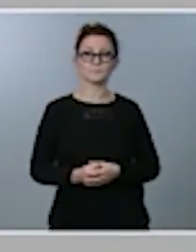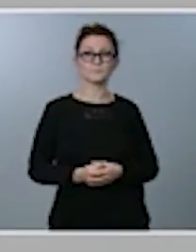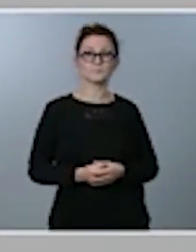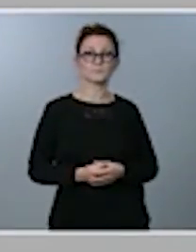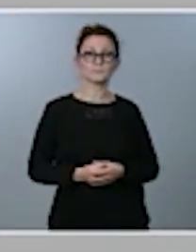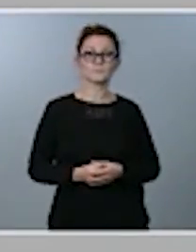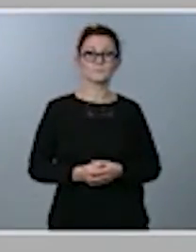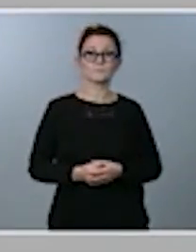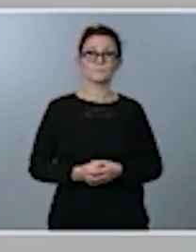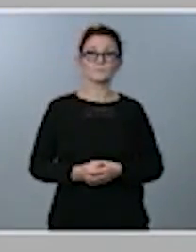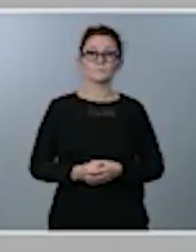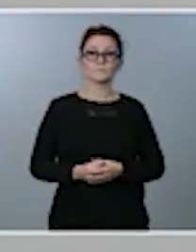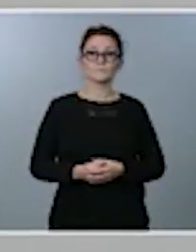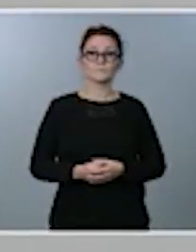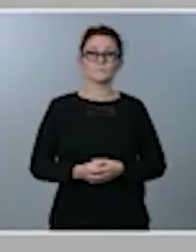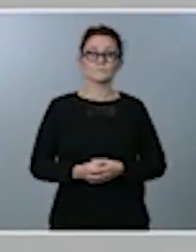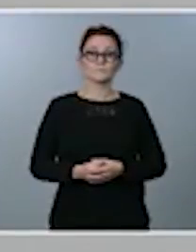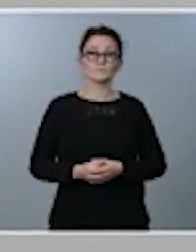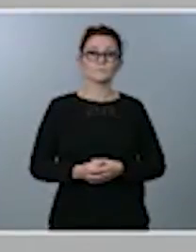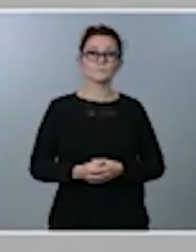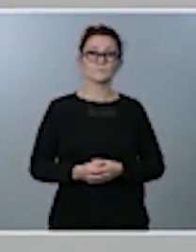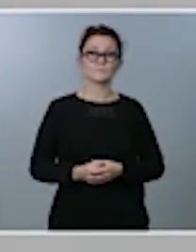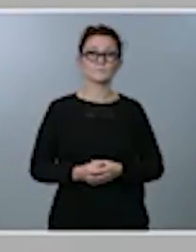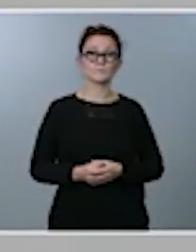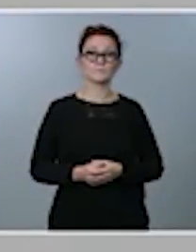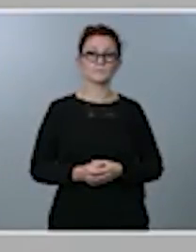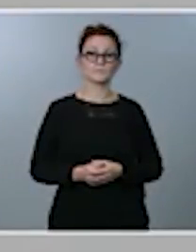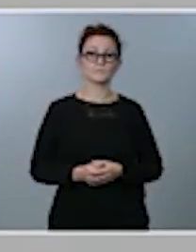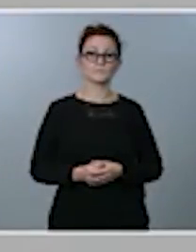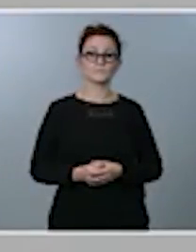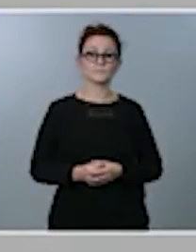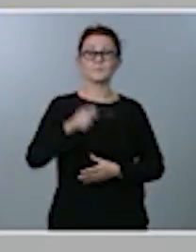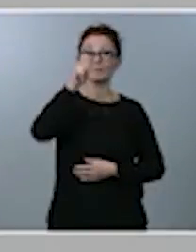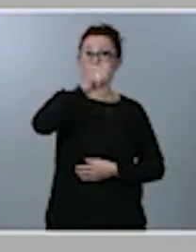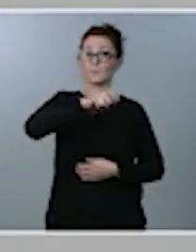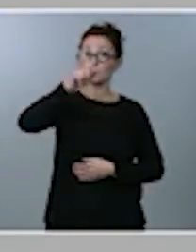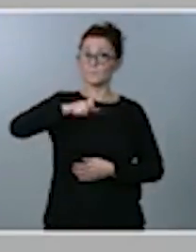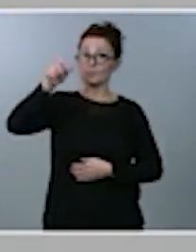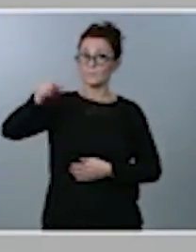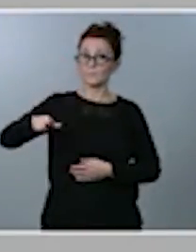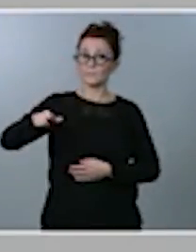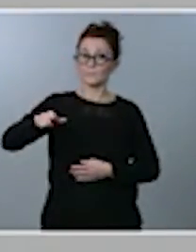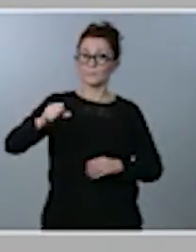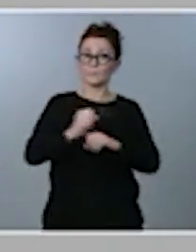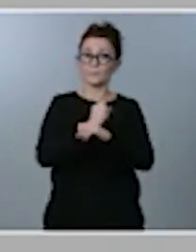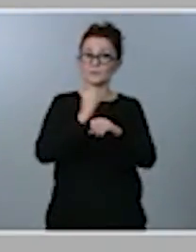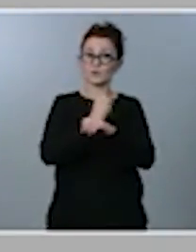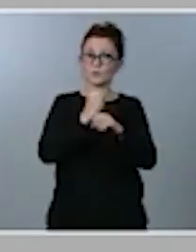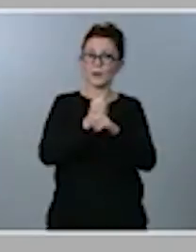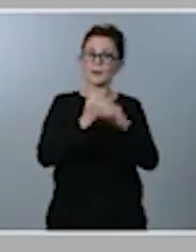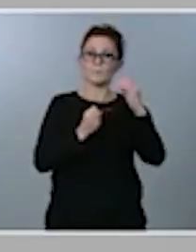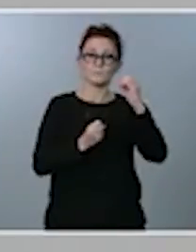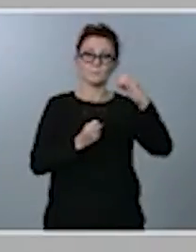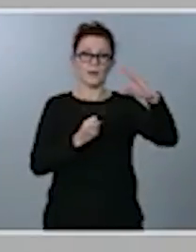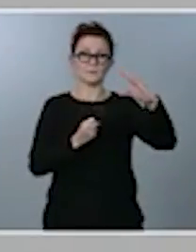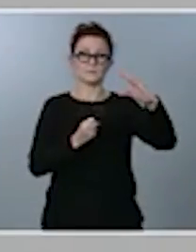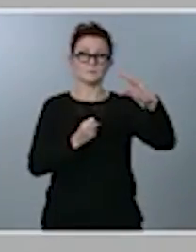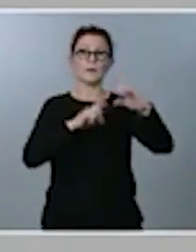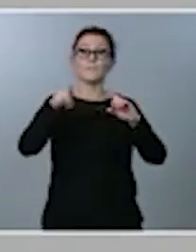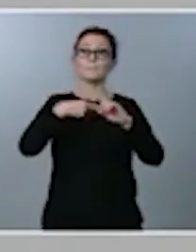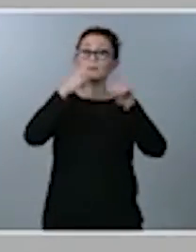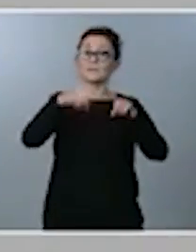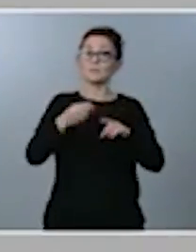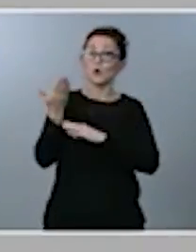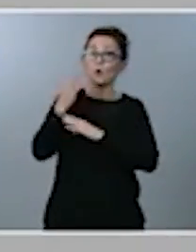tanto, el capítulo de personal ha aumentado por este motivo y también por las ofertas públicas de empleo